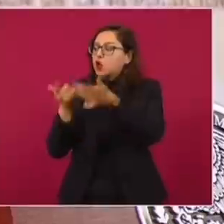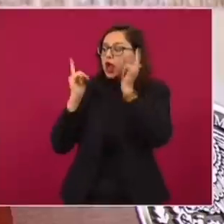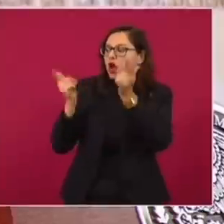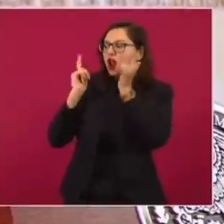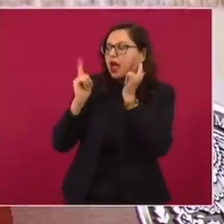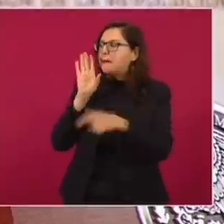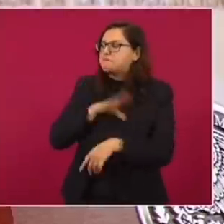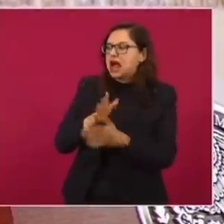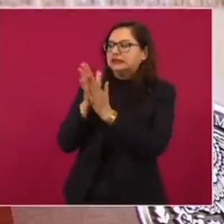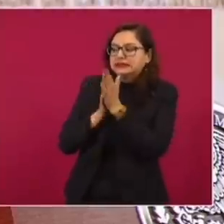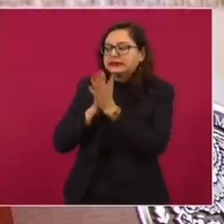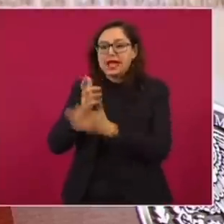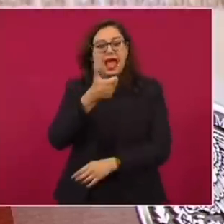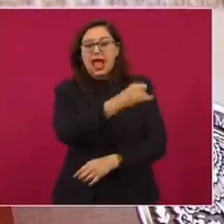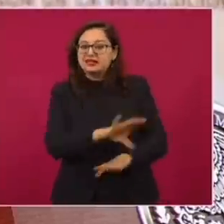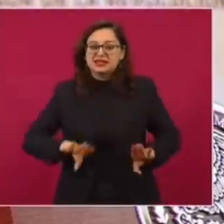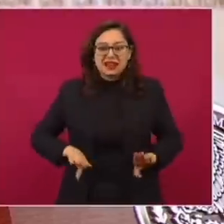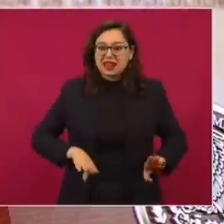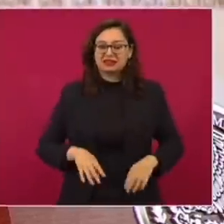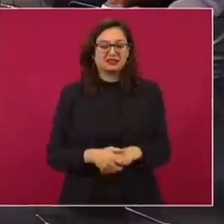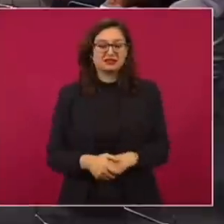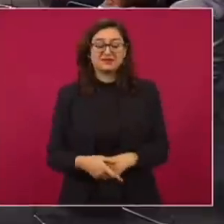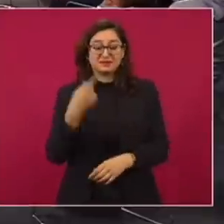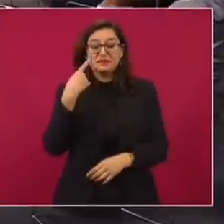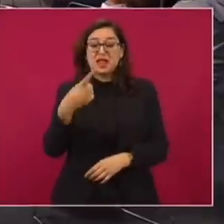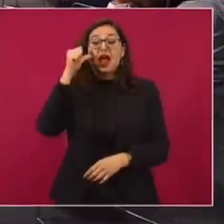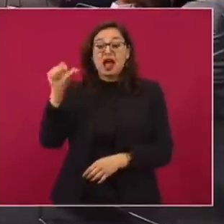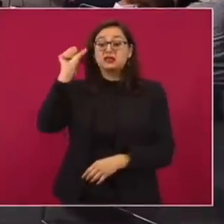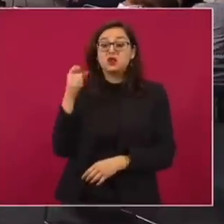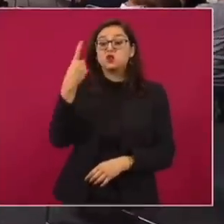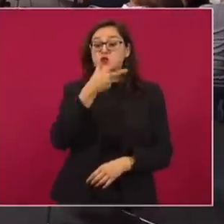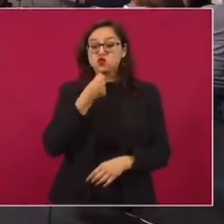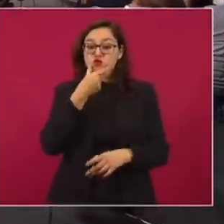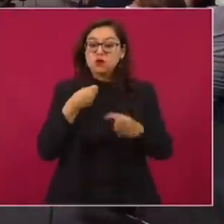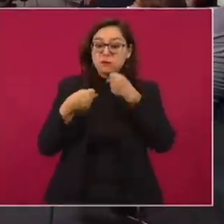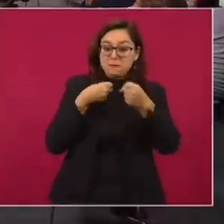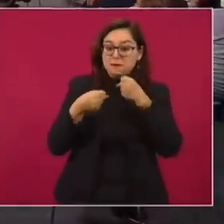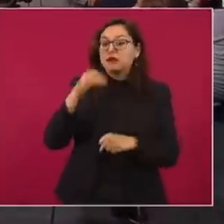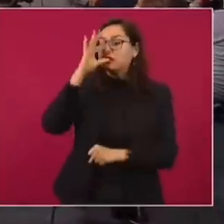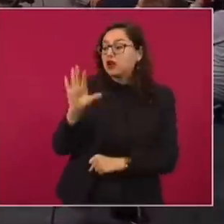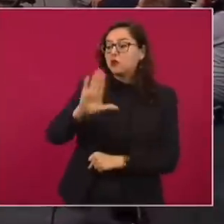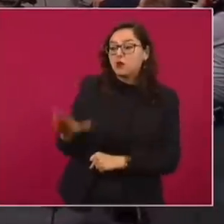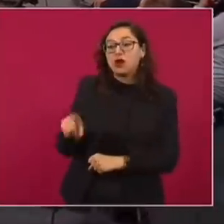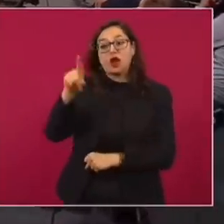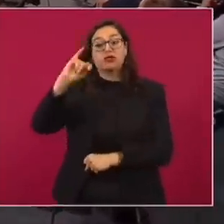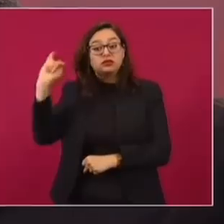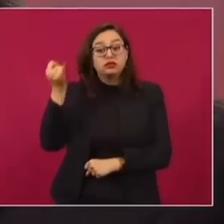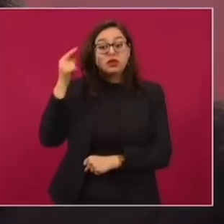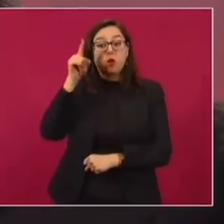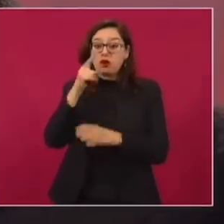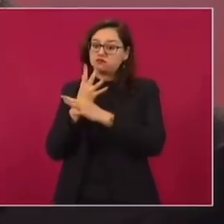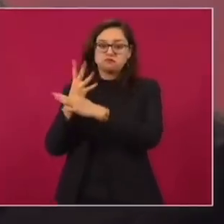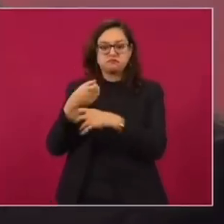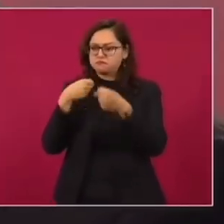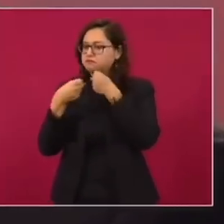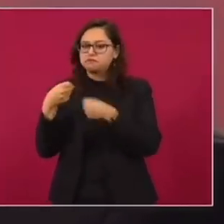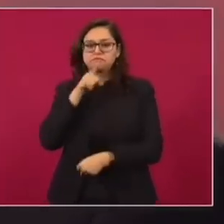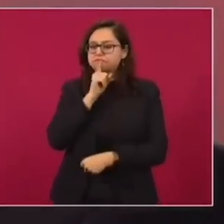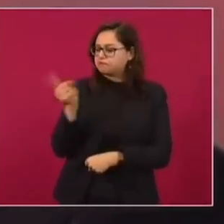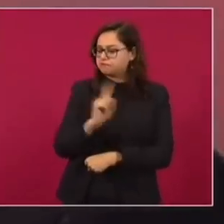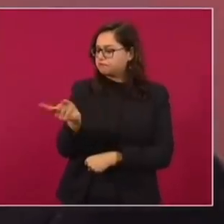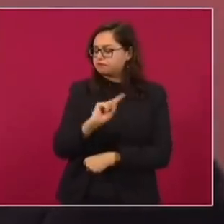vida un periodista, aunque la autoridad de Tijuana sostiene que no es periodista, que su